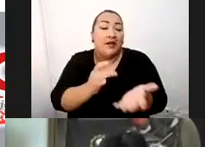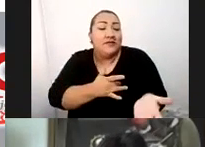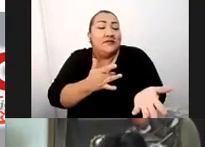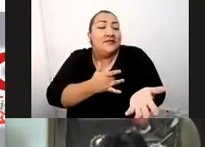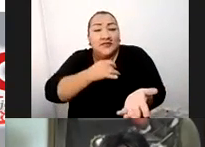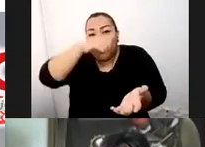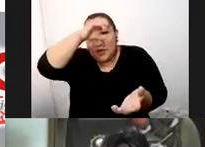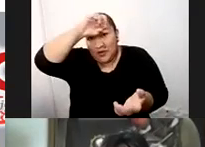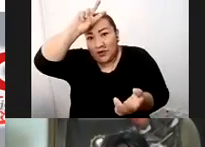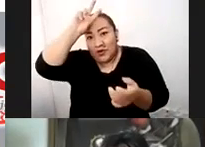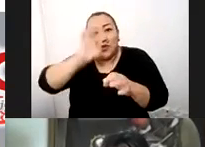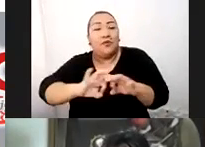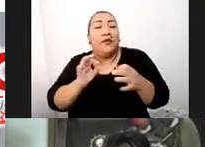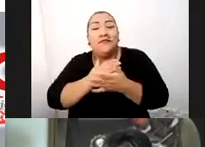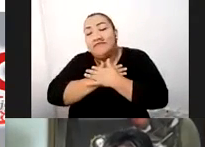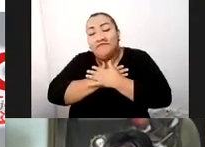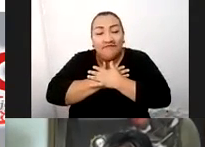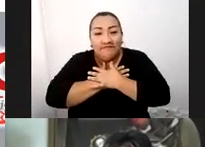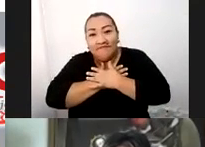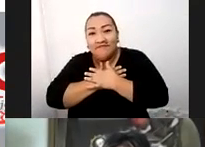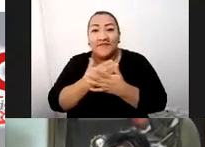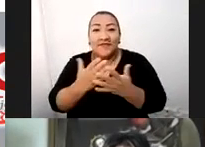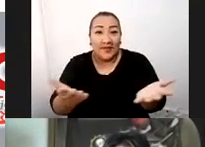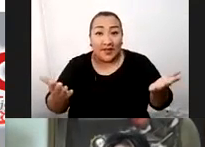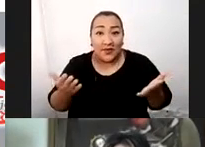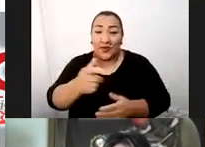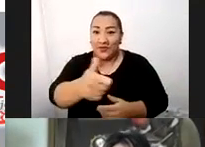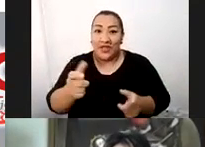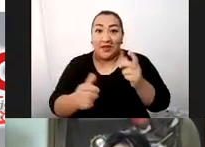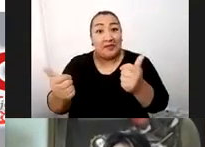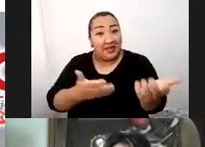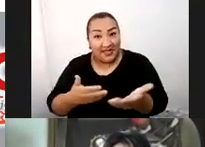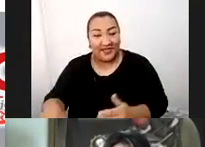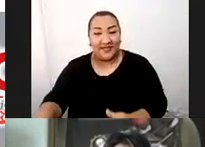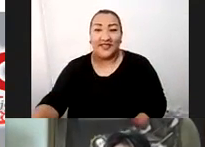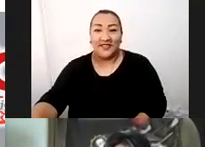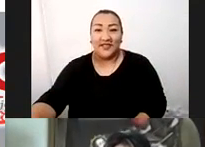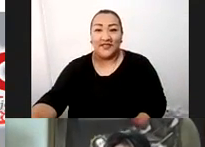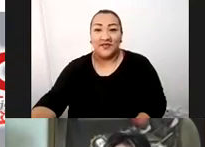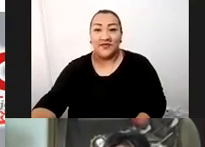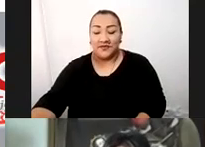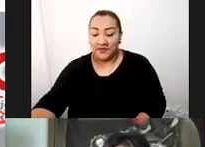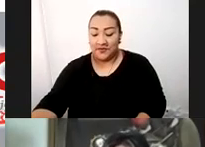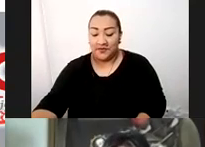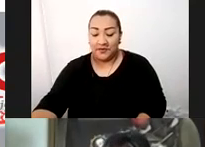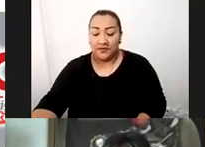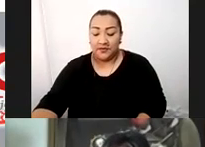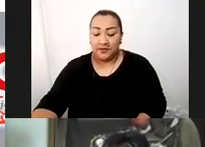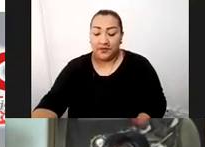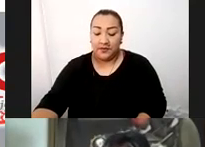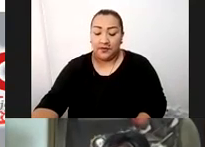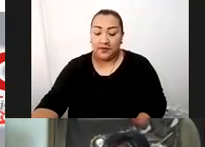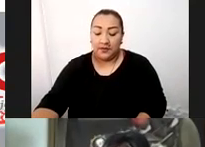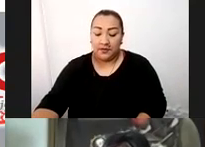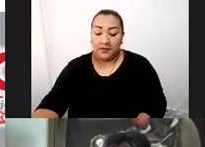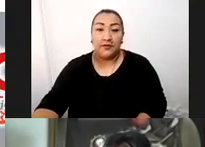calidez humana que tenemos los busqueños. Siempre son ustedes bien recibidos. Además, tenemos como Estado unas inversiones.